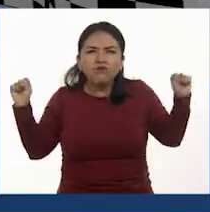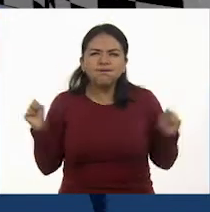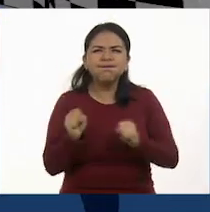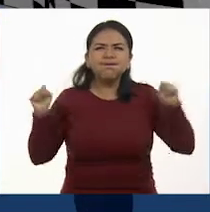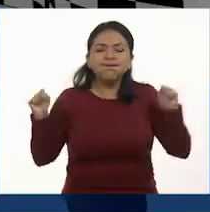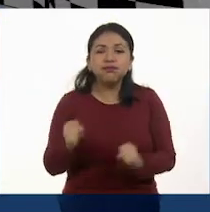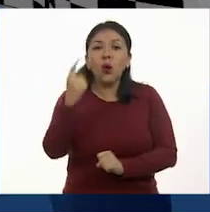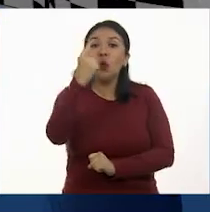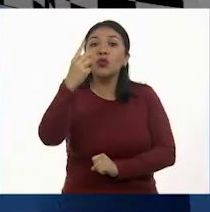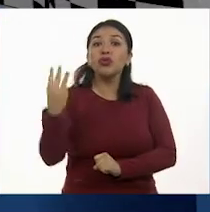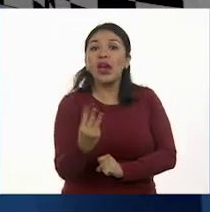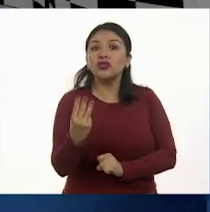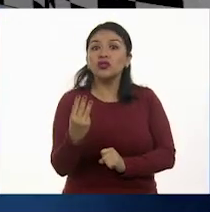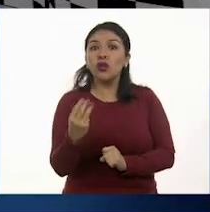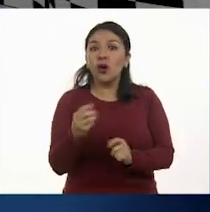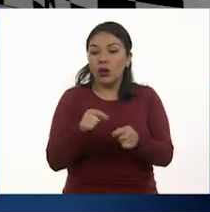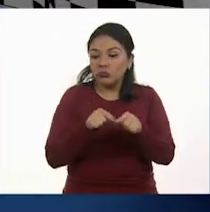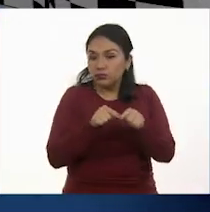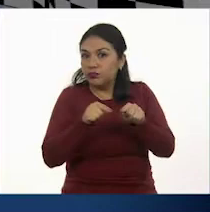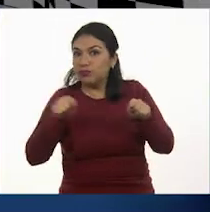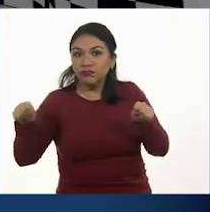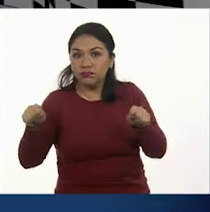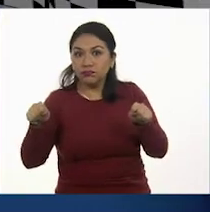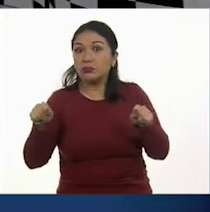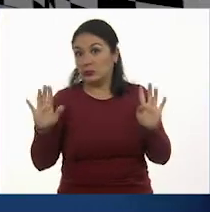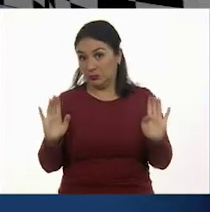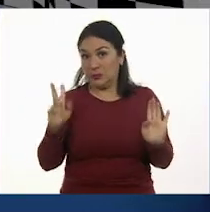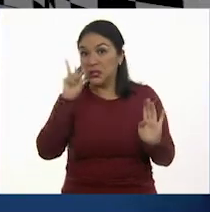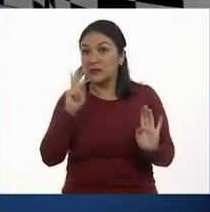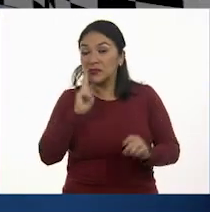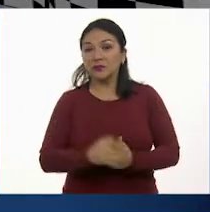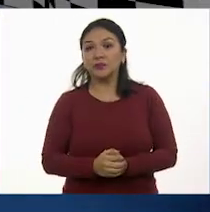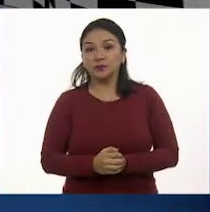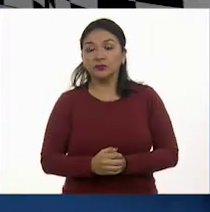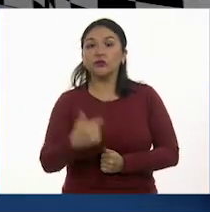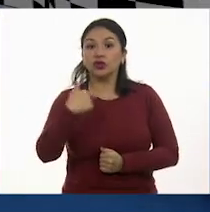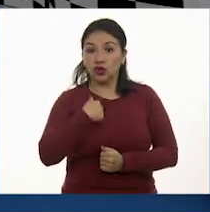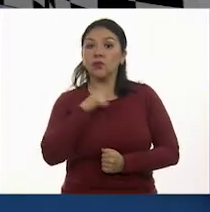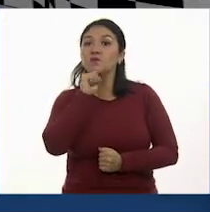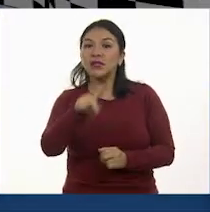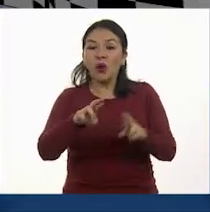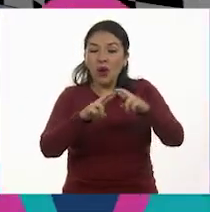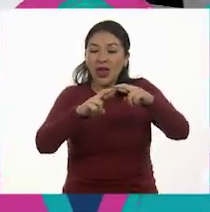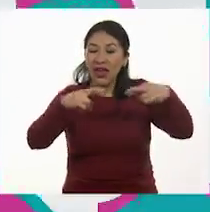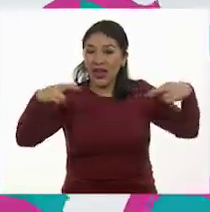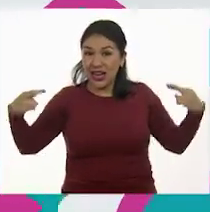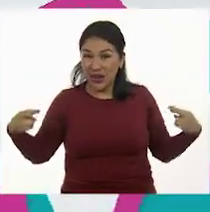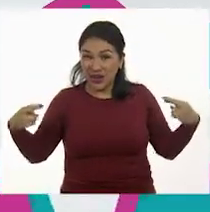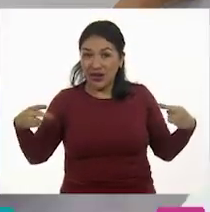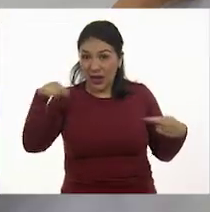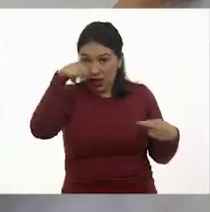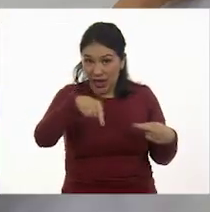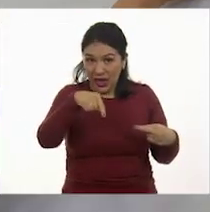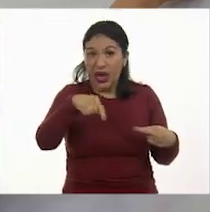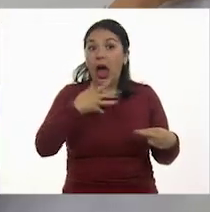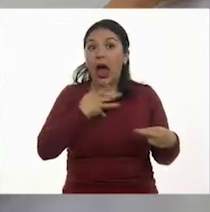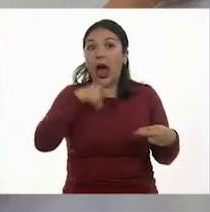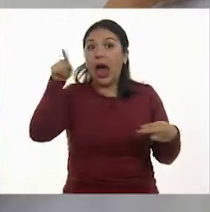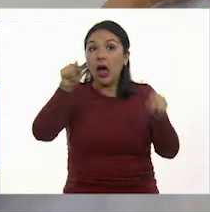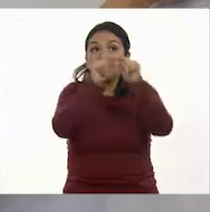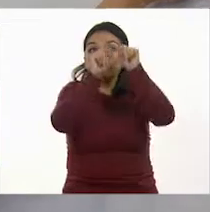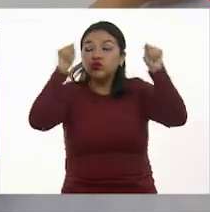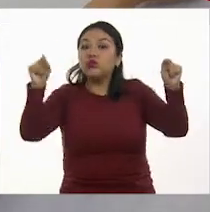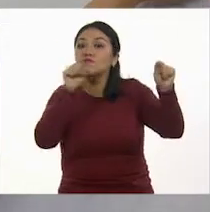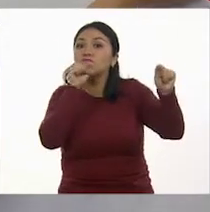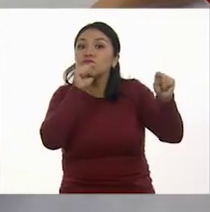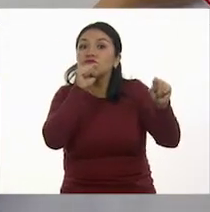del total de la carrera. Entonces, pues, con nuestro listón tenemos nuestro entero. Ajá.